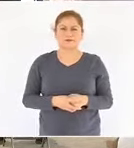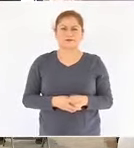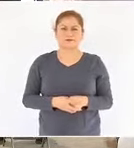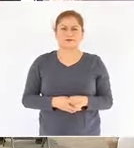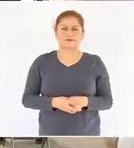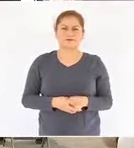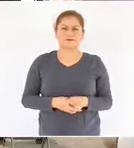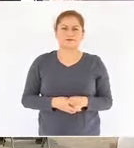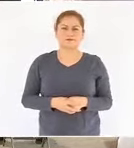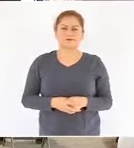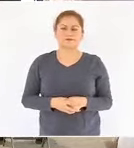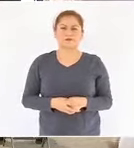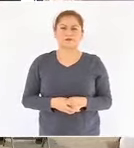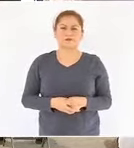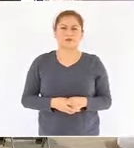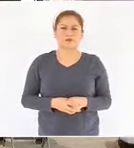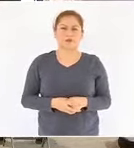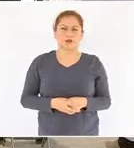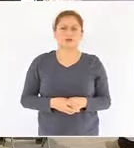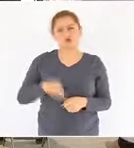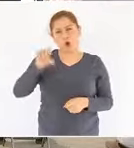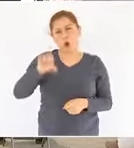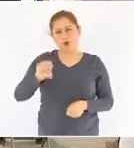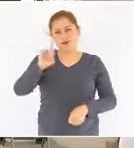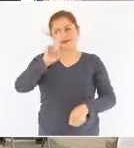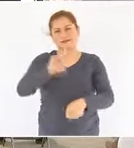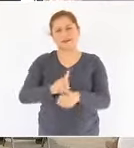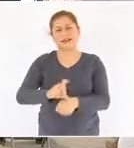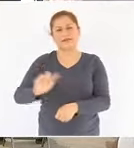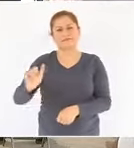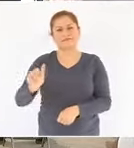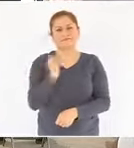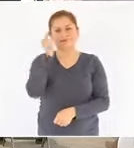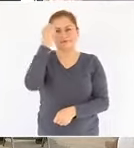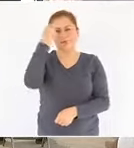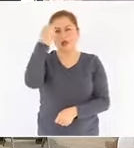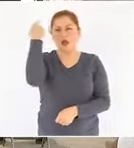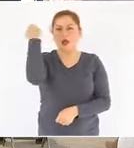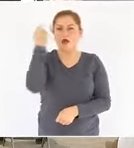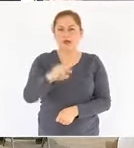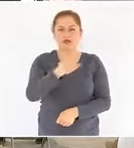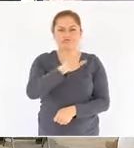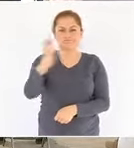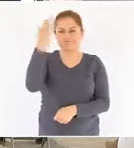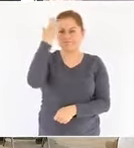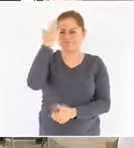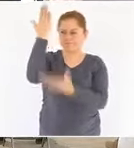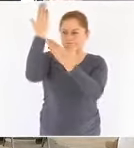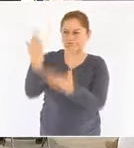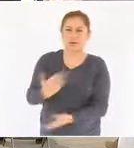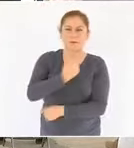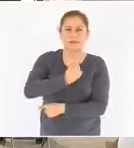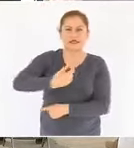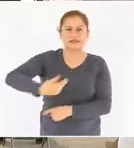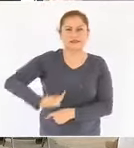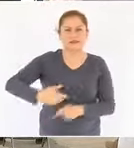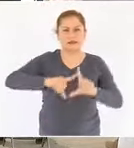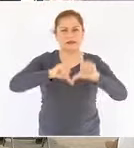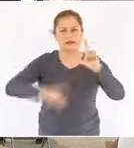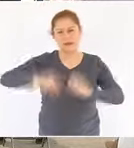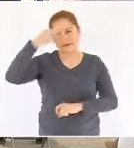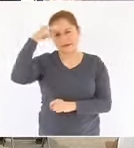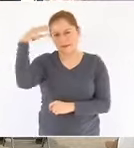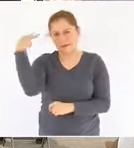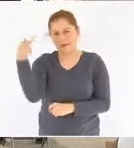Es propicia la ocasión para reconocer al Presidente de la República el apoyo que